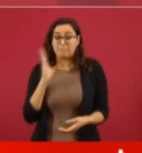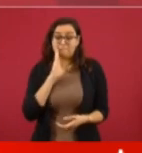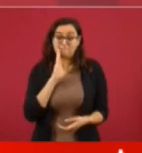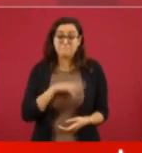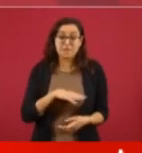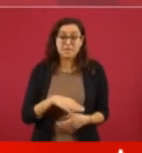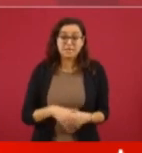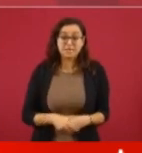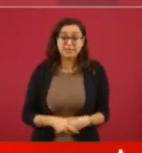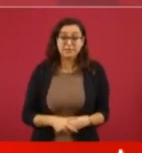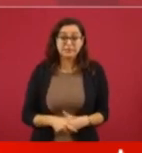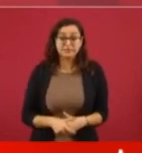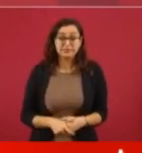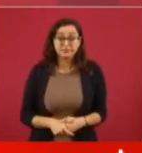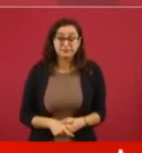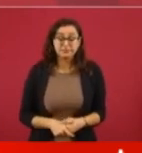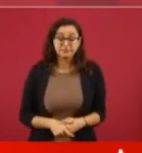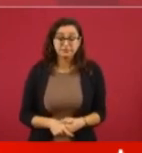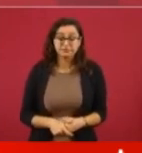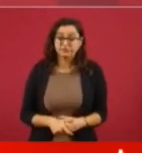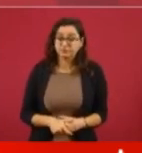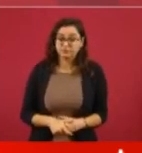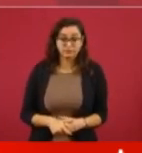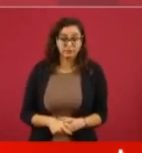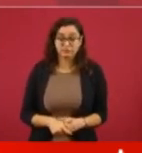porque no se le debe de decir mal. No. Un